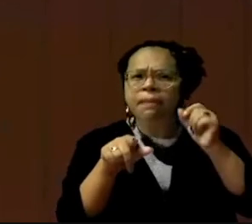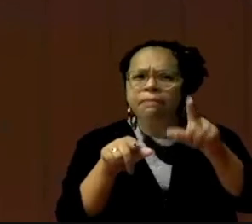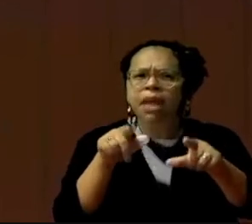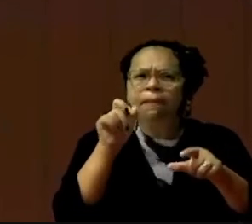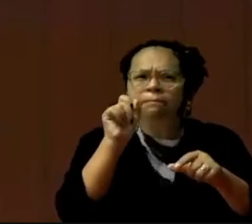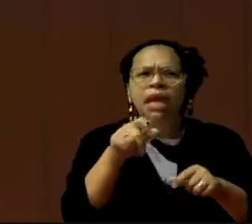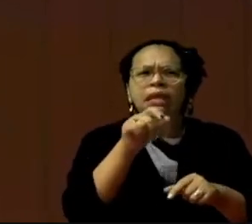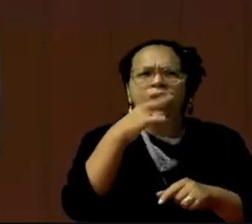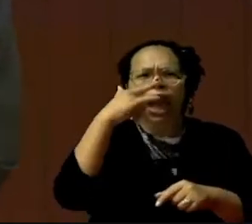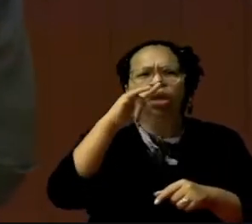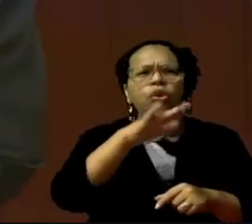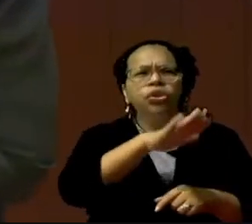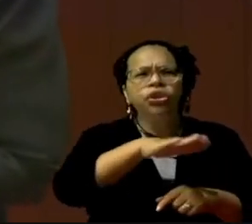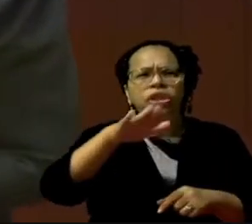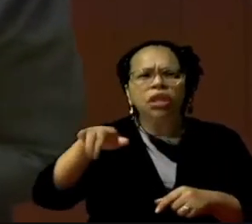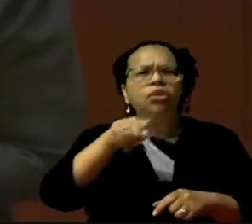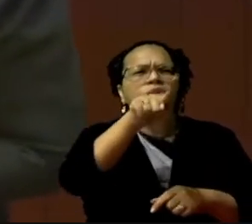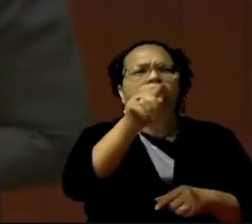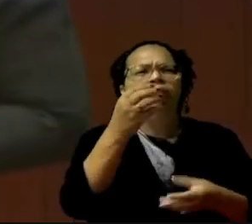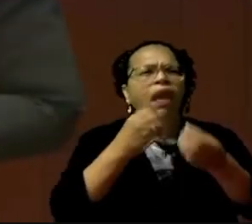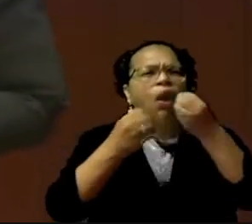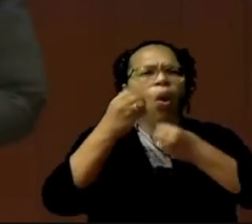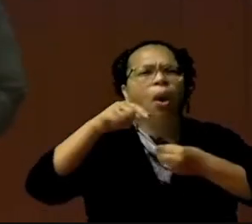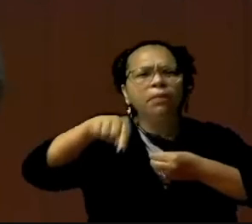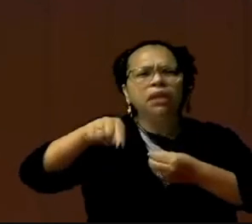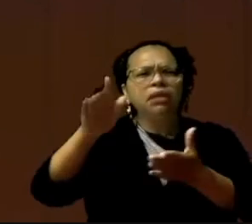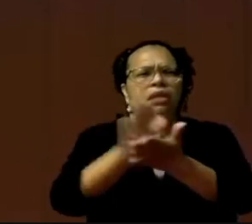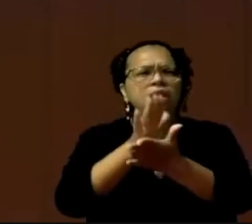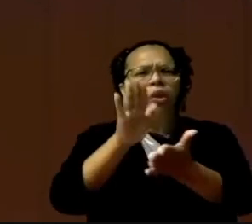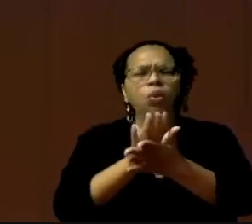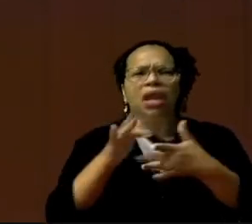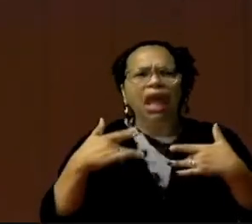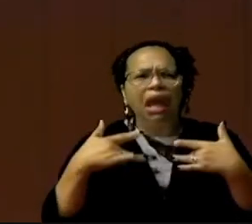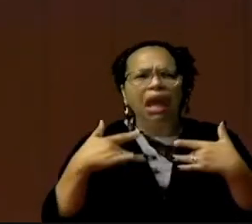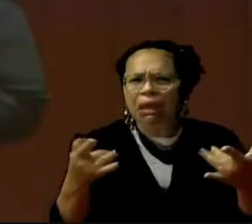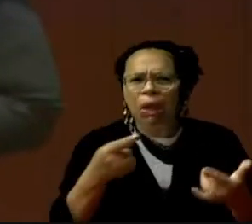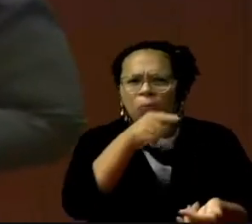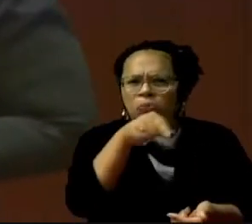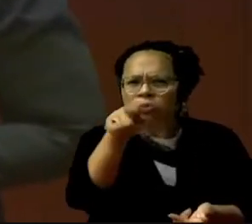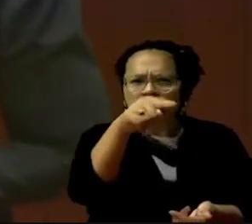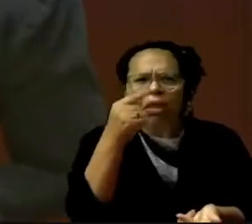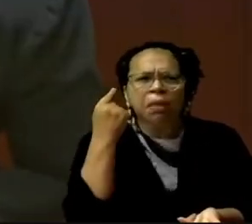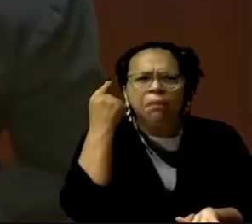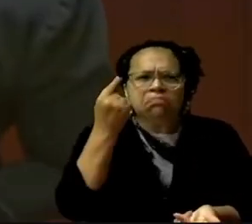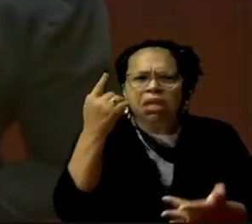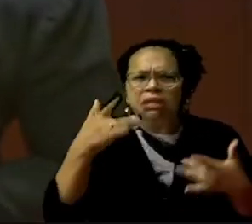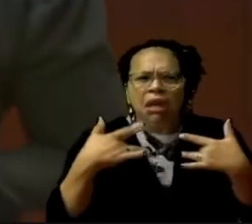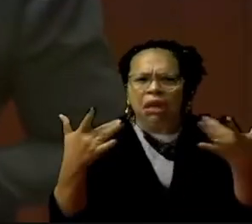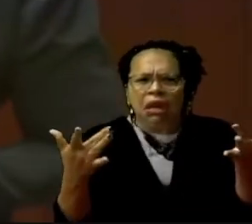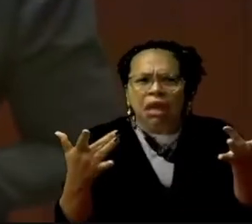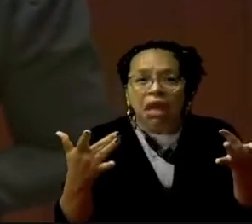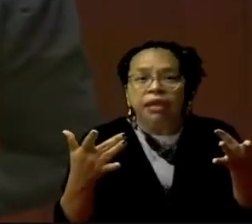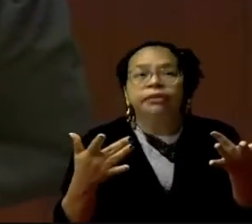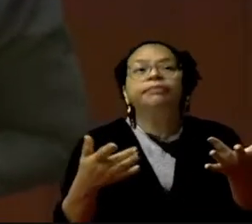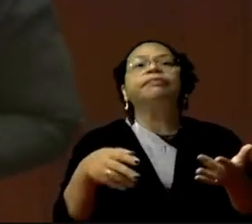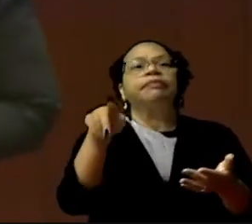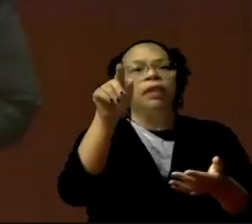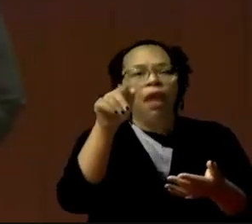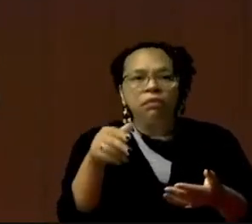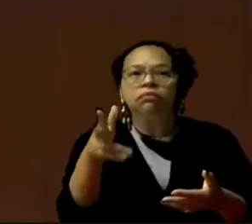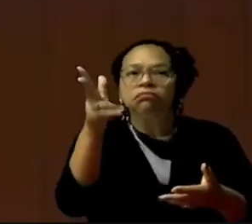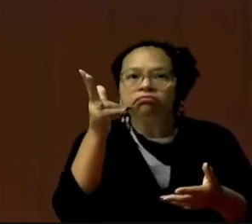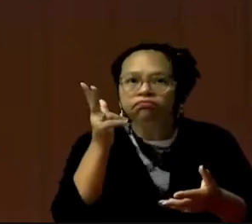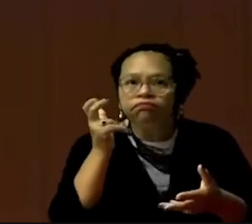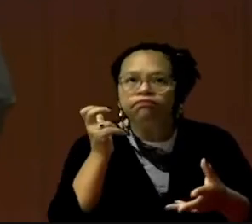que recibían. Y qué querían recibir. Y de ahí sacamos un compedio de lo que pudiera ser importante